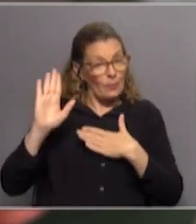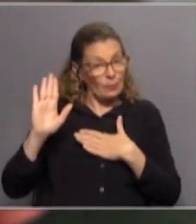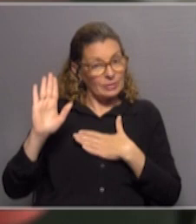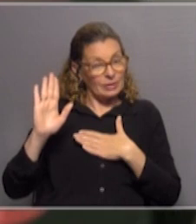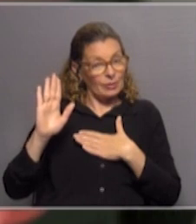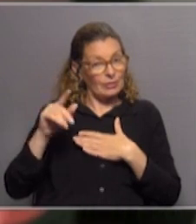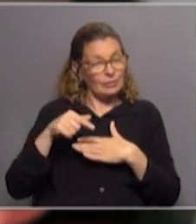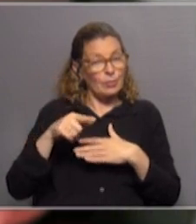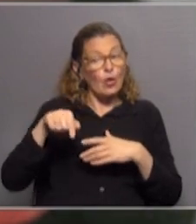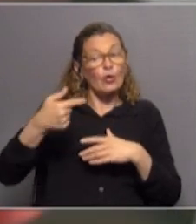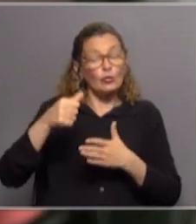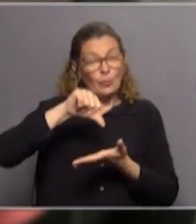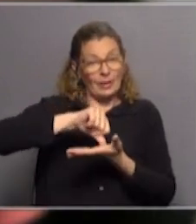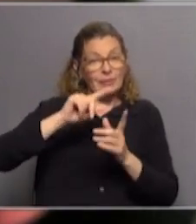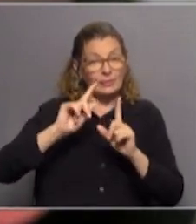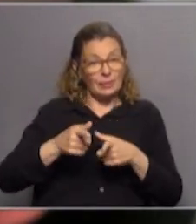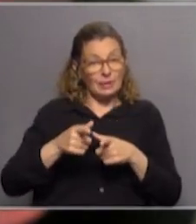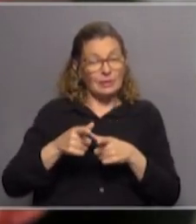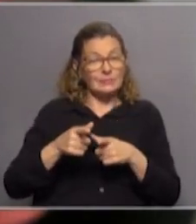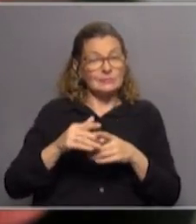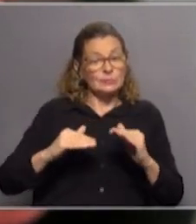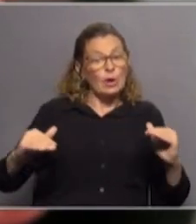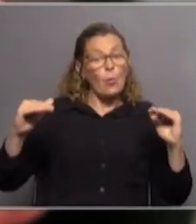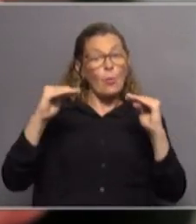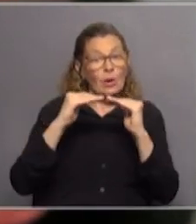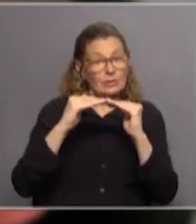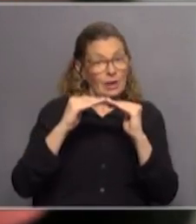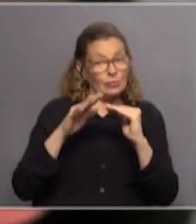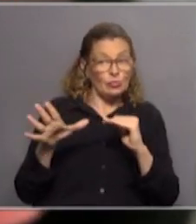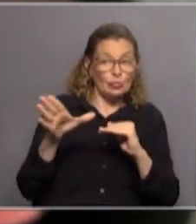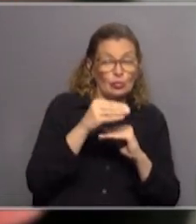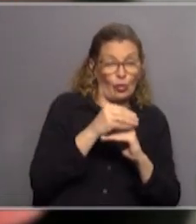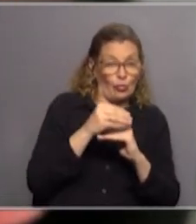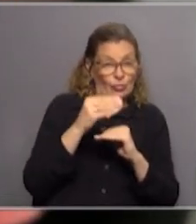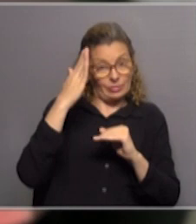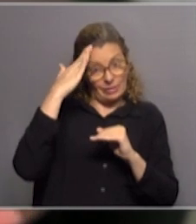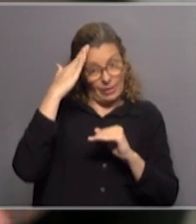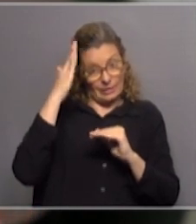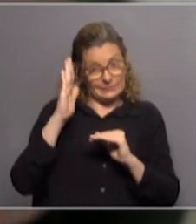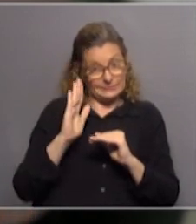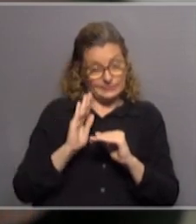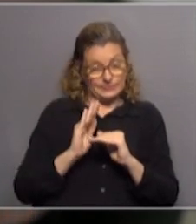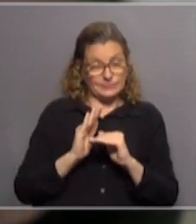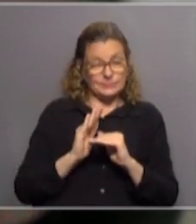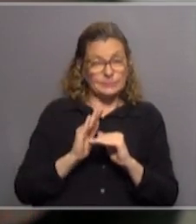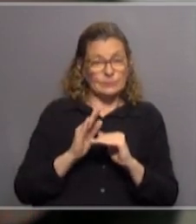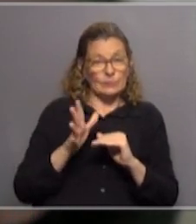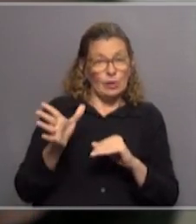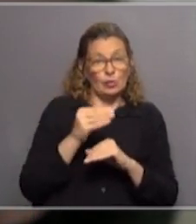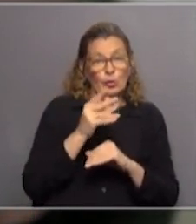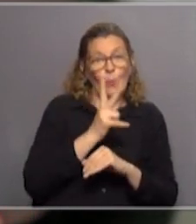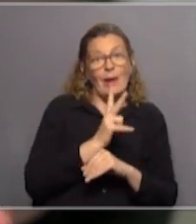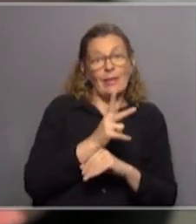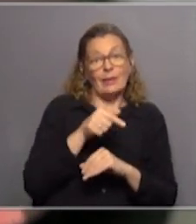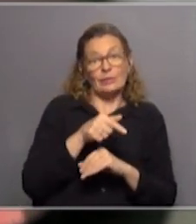en el concierto con otros países y hay una uniformidad en toda la humanidad de